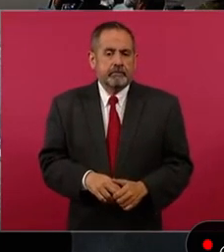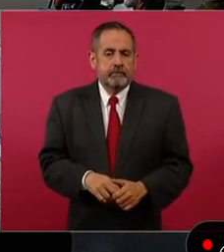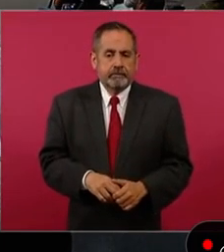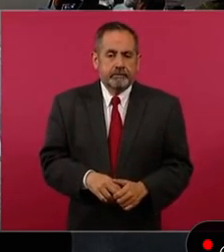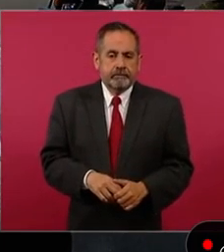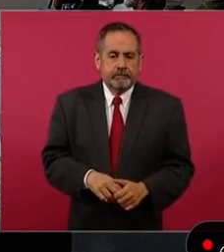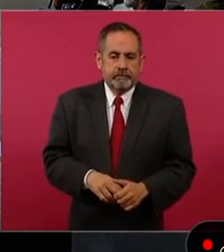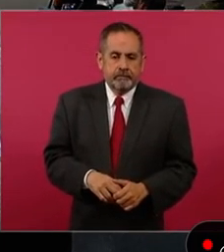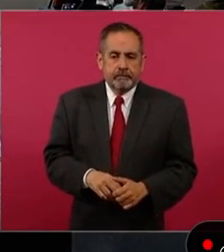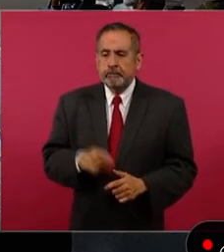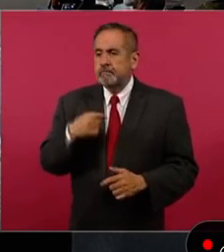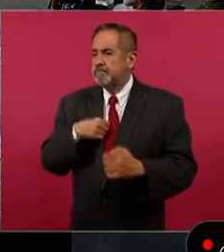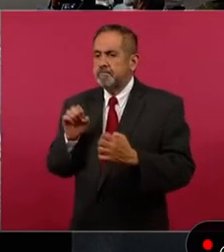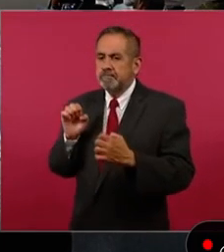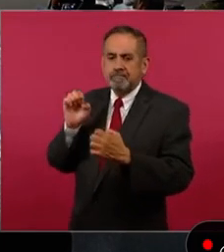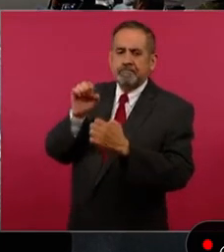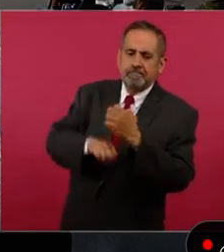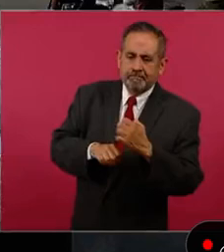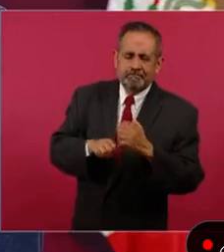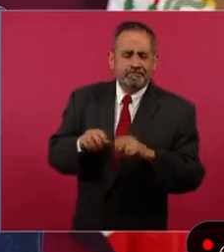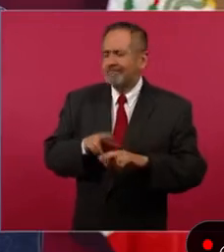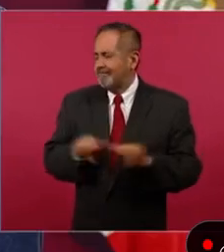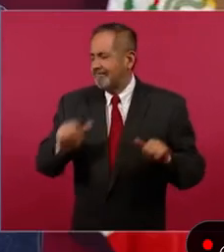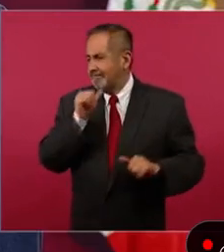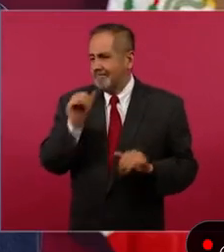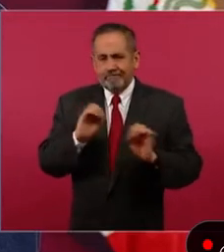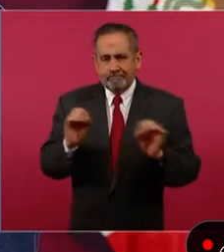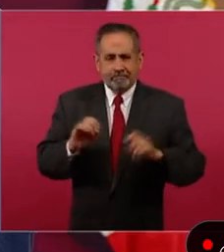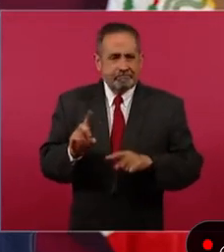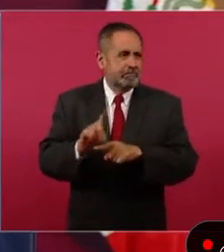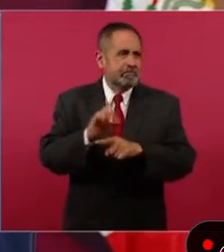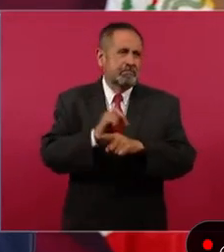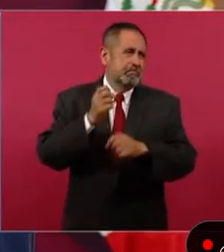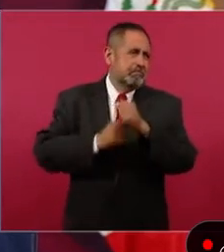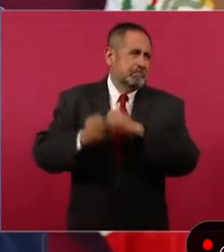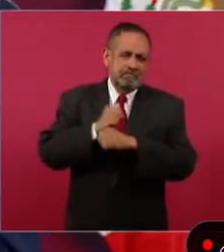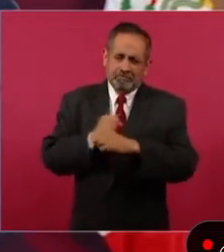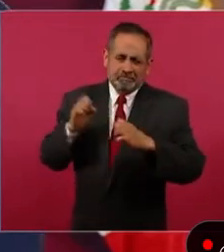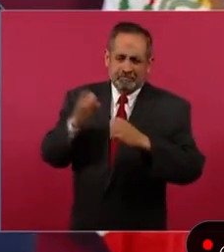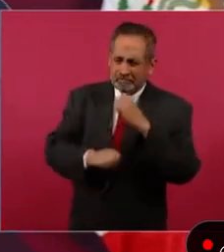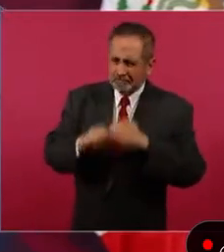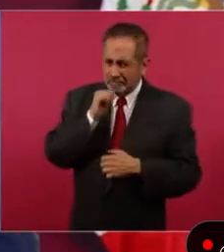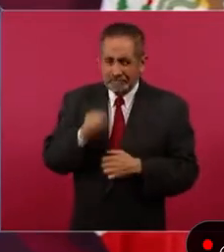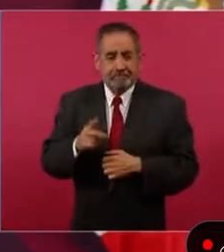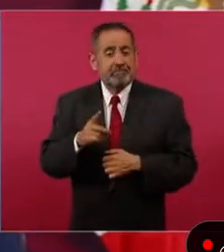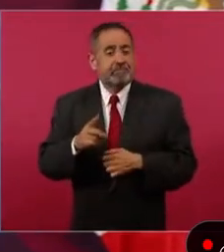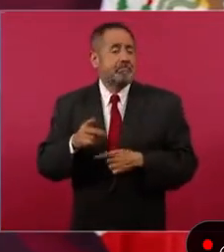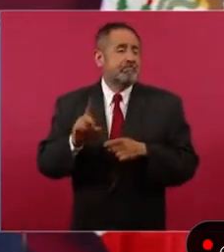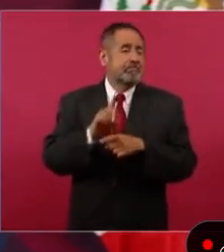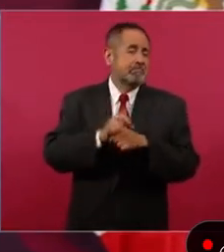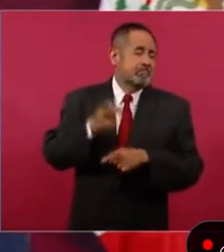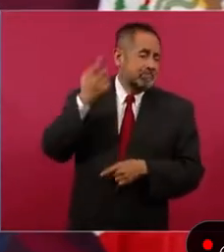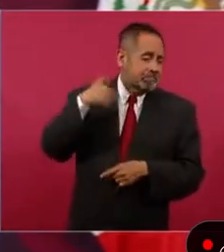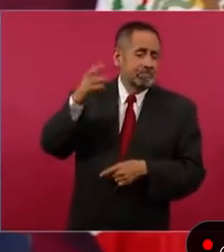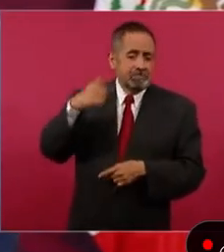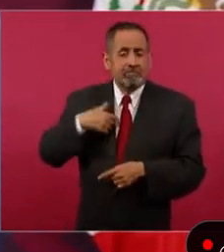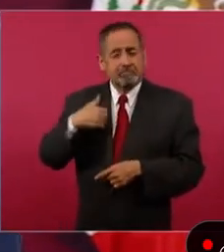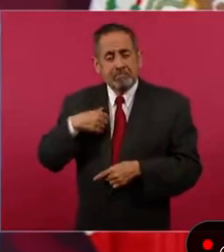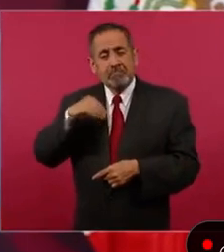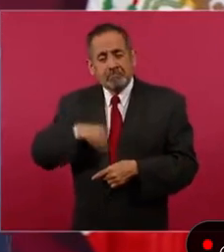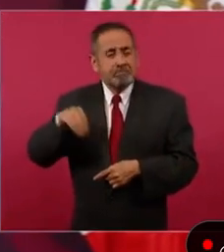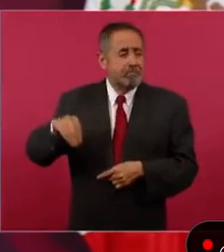No engañamos a nadie desde hace años y en la campaña yo